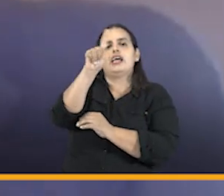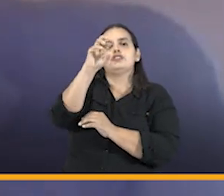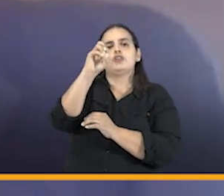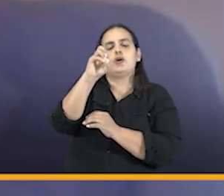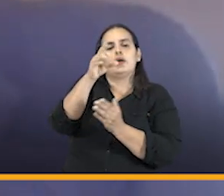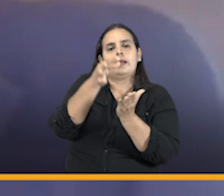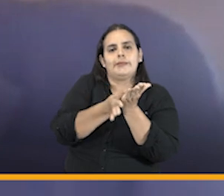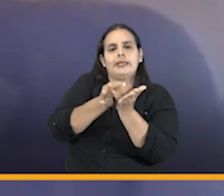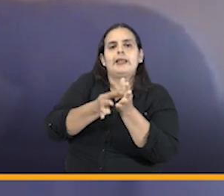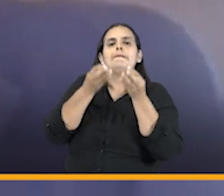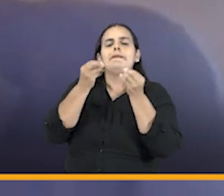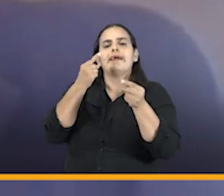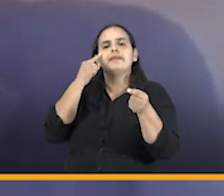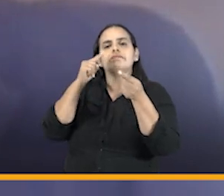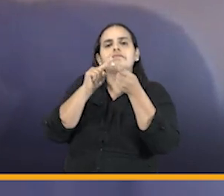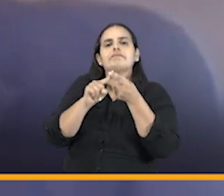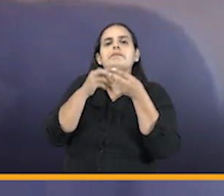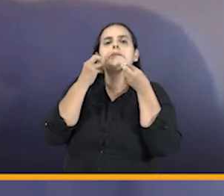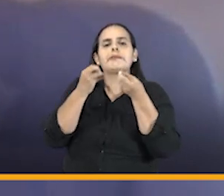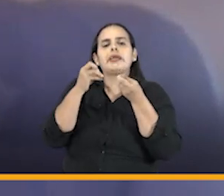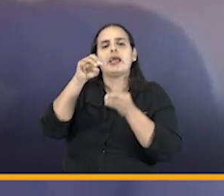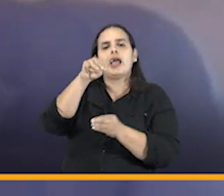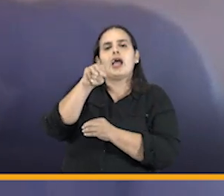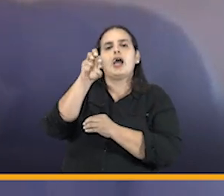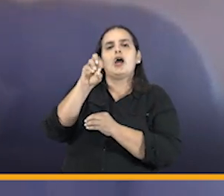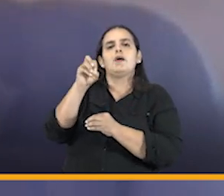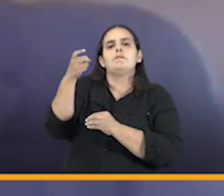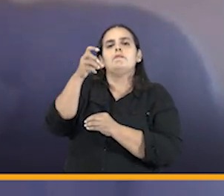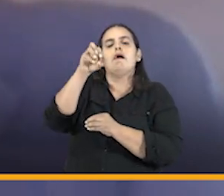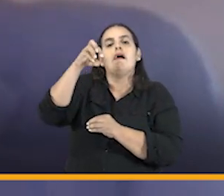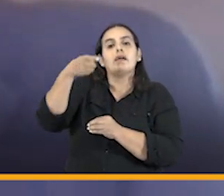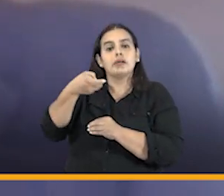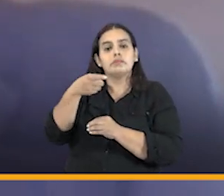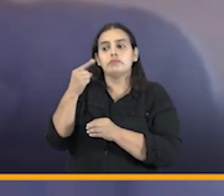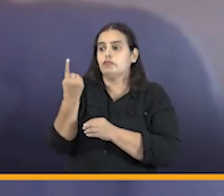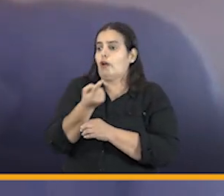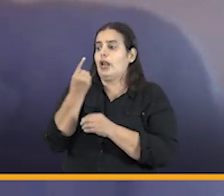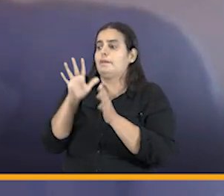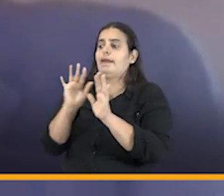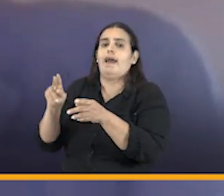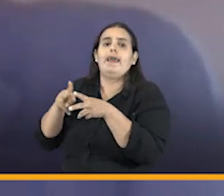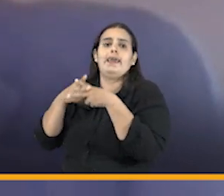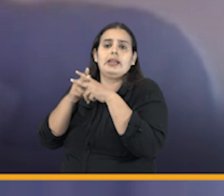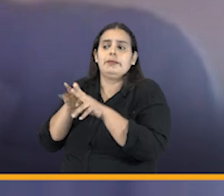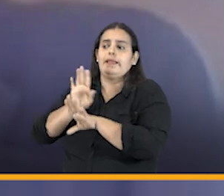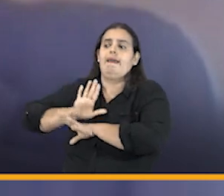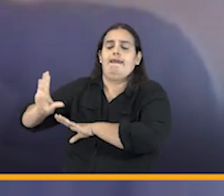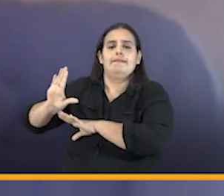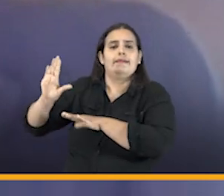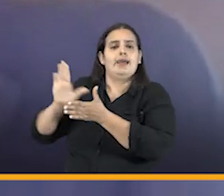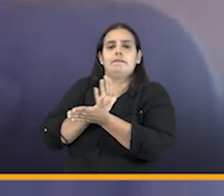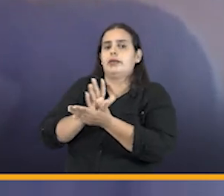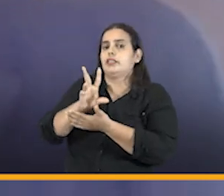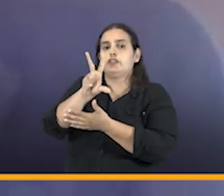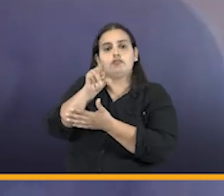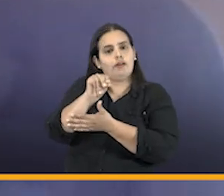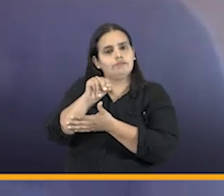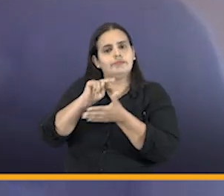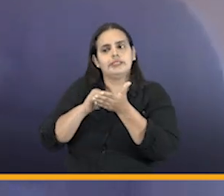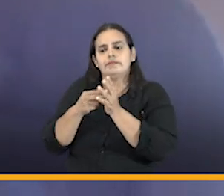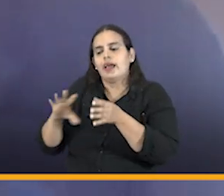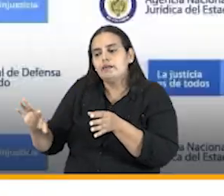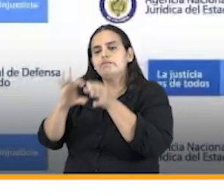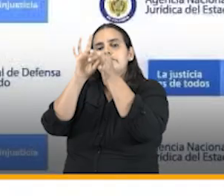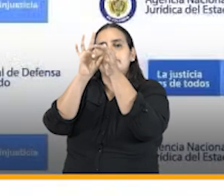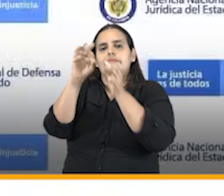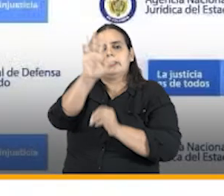encaminado a que el moch no solamente sea un conjunto de herramientas que implementan las entidades nacionales sino también las